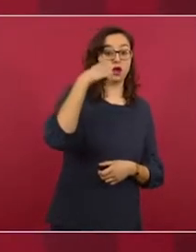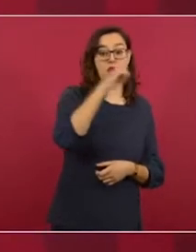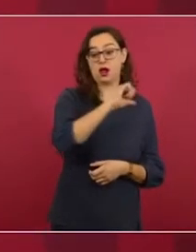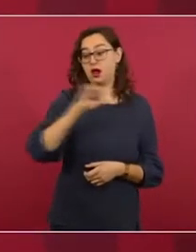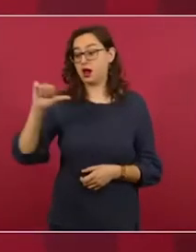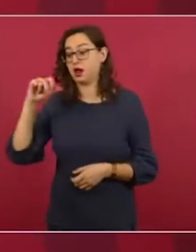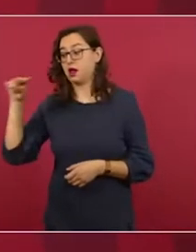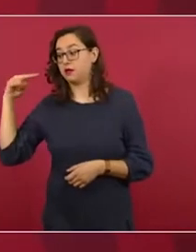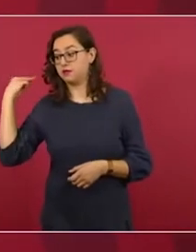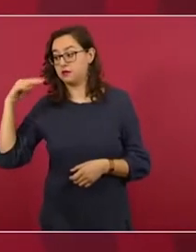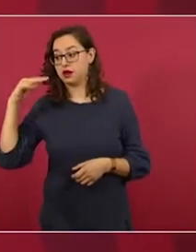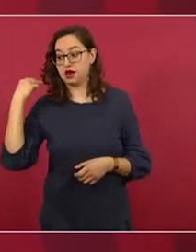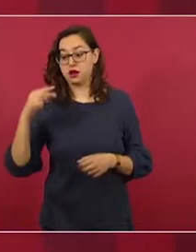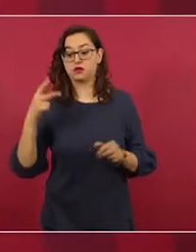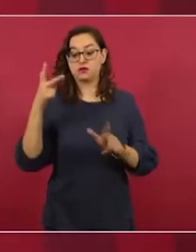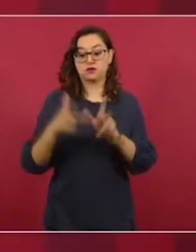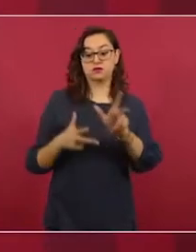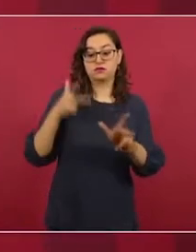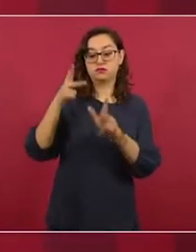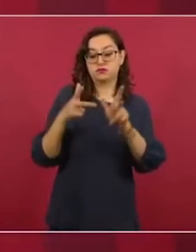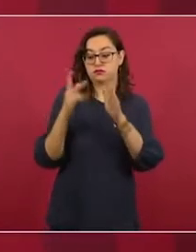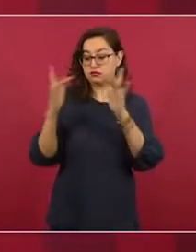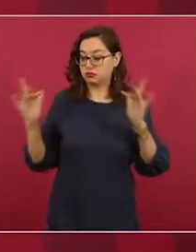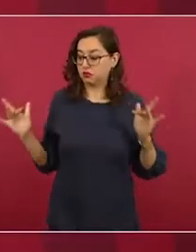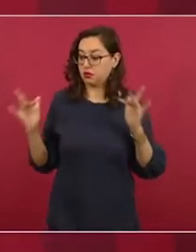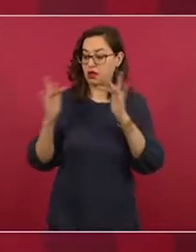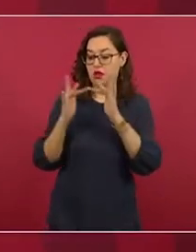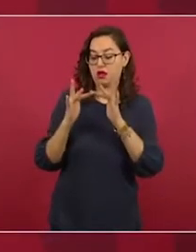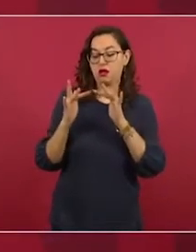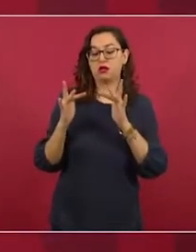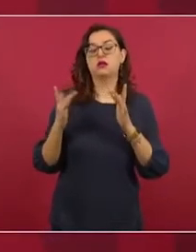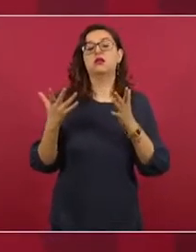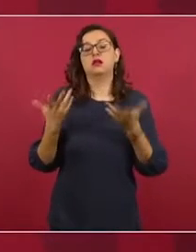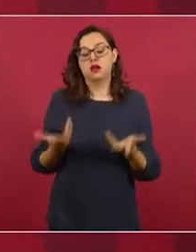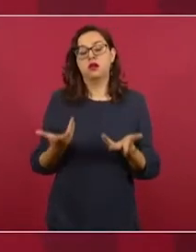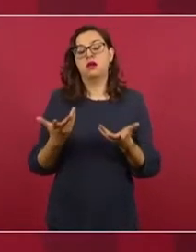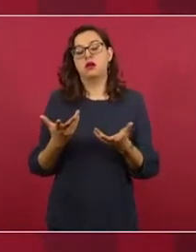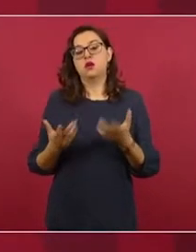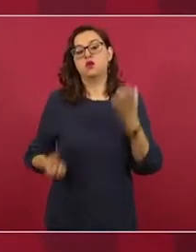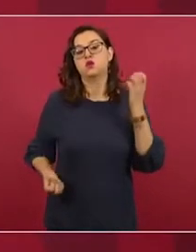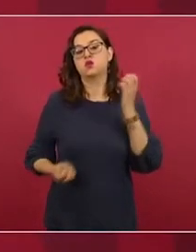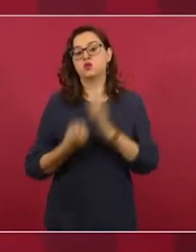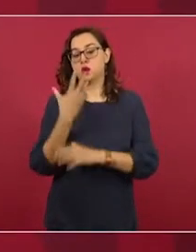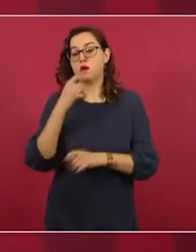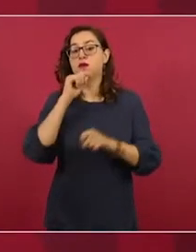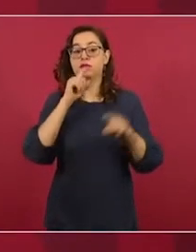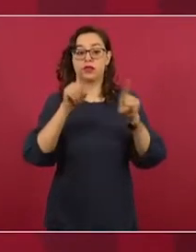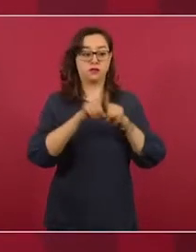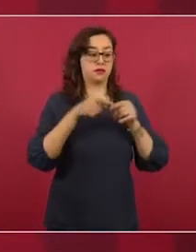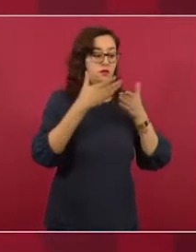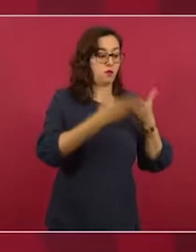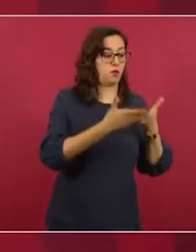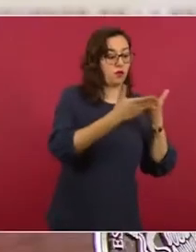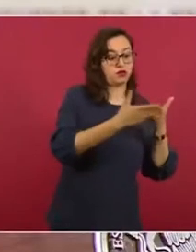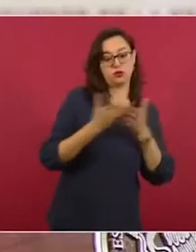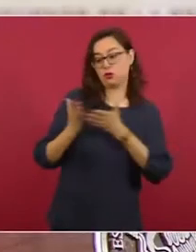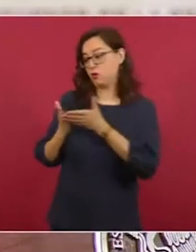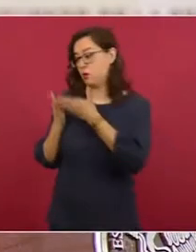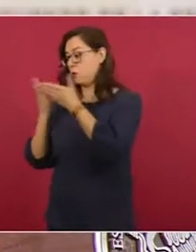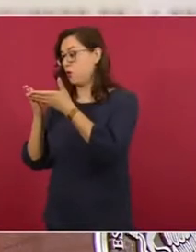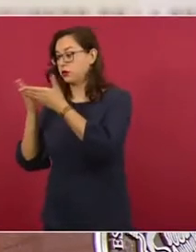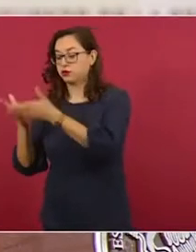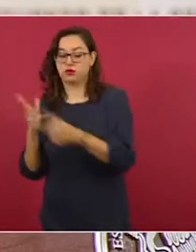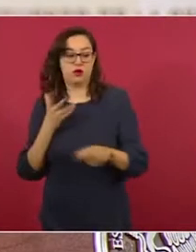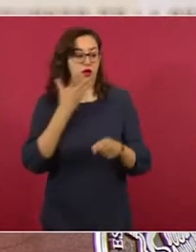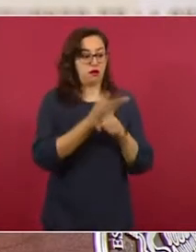puertos, con Salina Cruz, con Coatzacoalcos, que se están ampliando, modernizando, y también